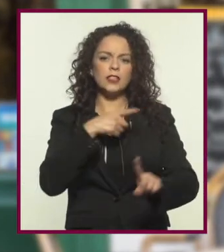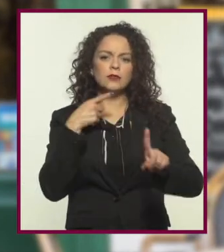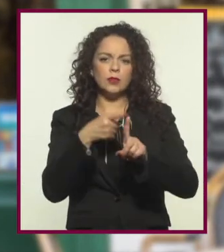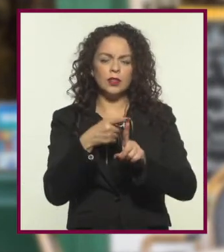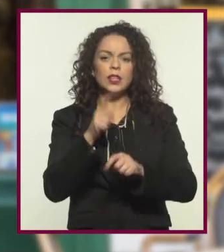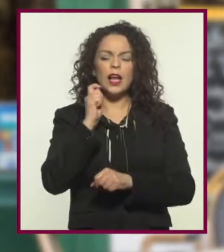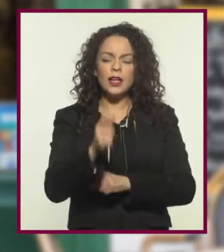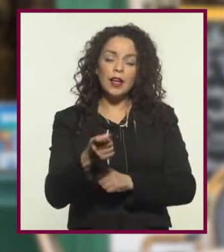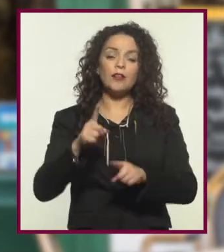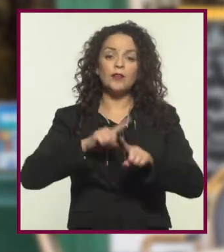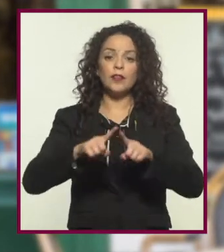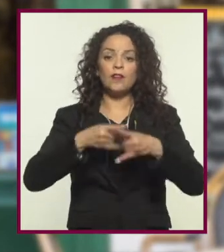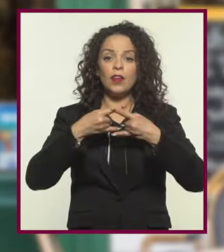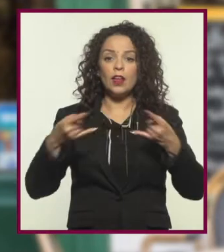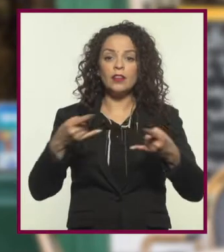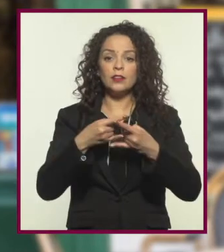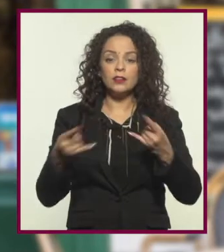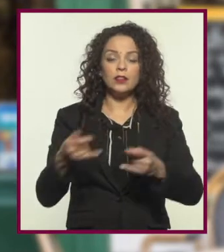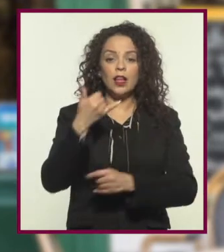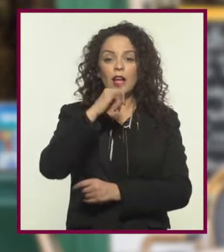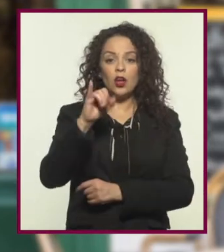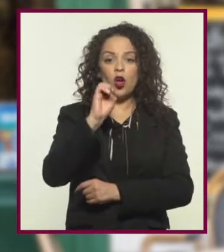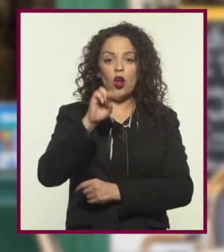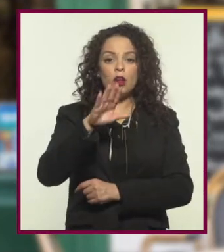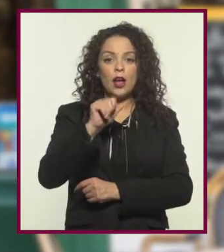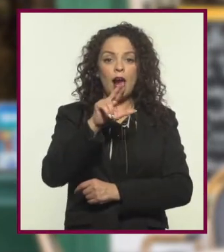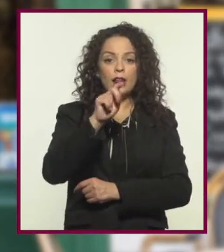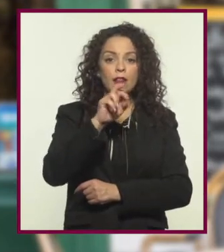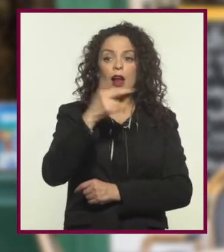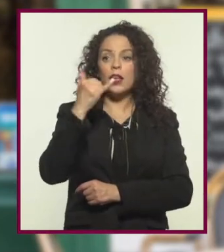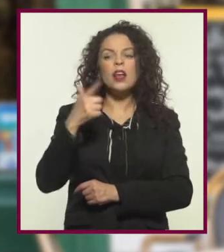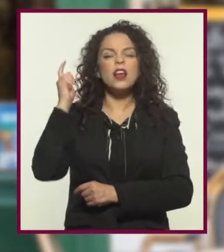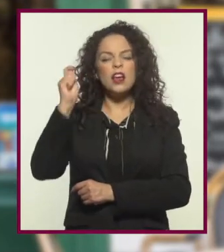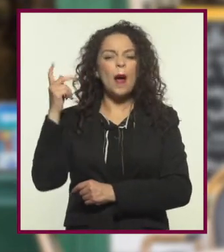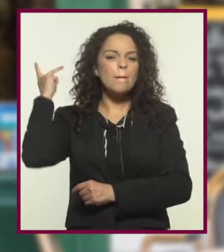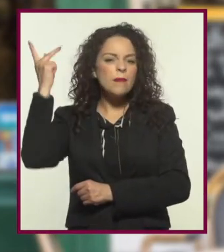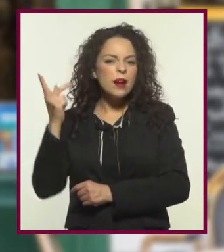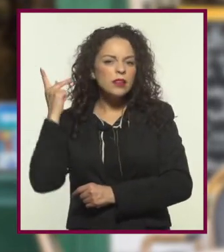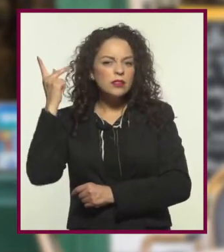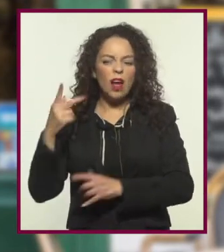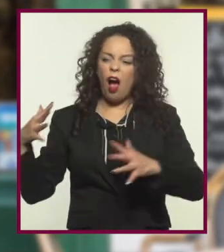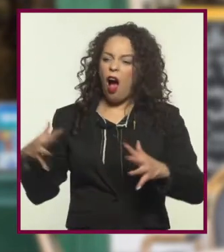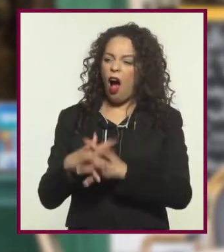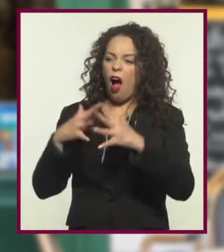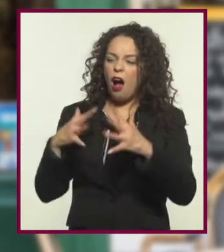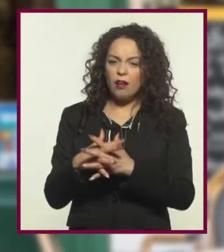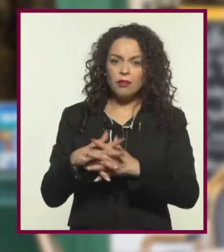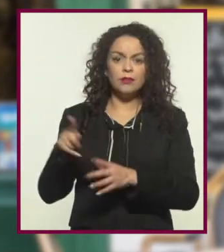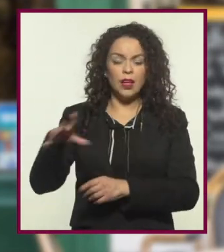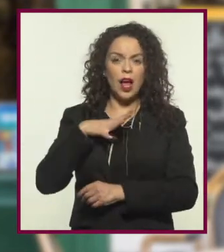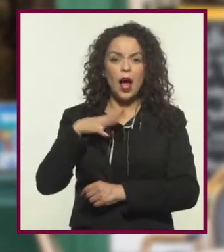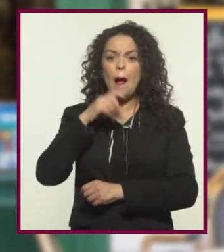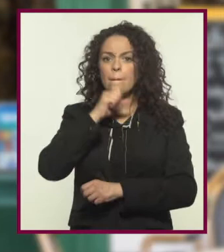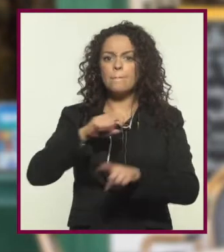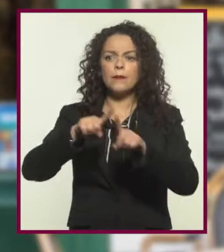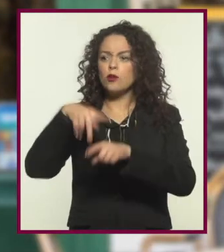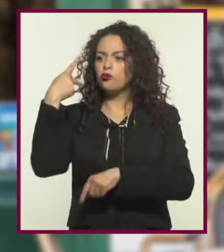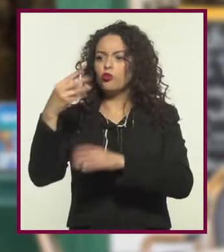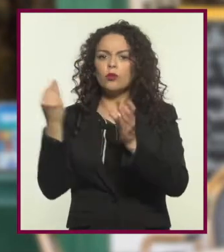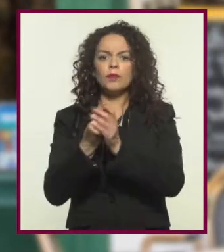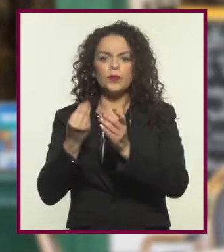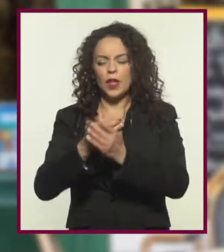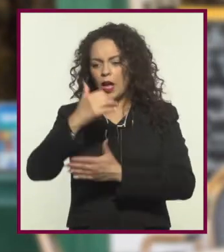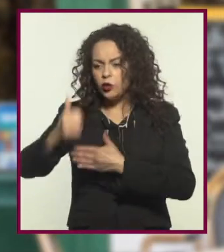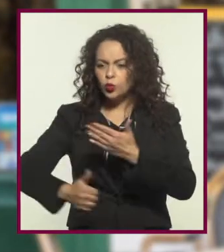especializada. Narraba las aventuras de John Carter y otros guerreros y princesas en el planeta Barsoom, que tenía su propia